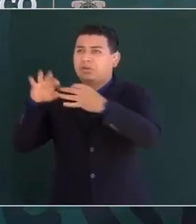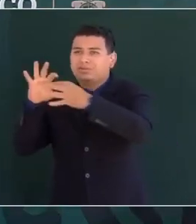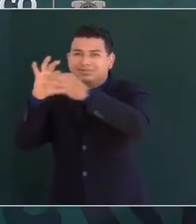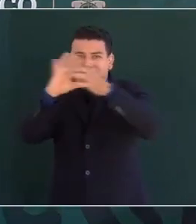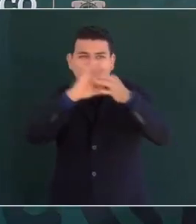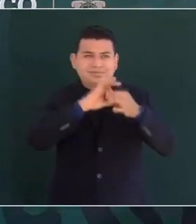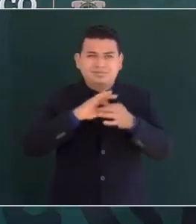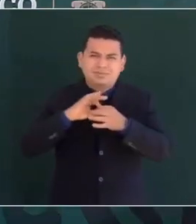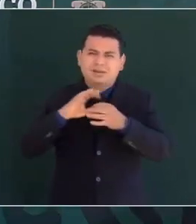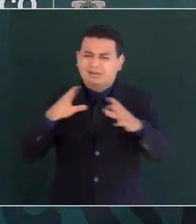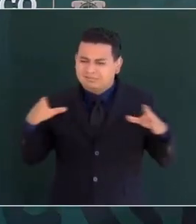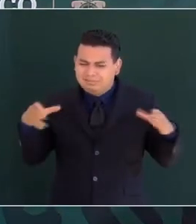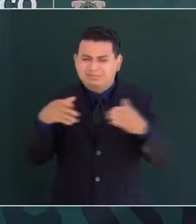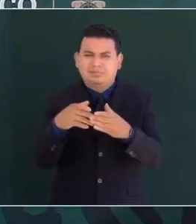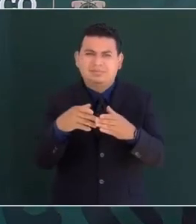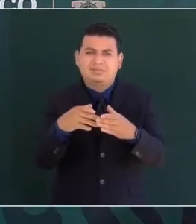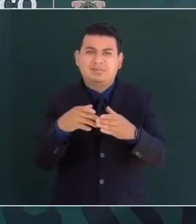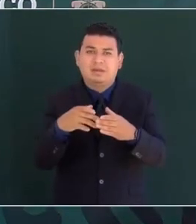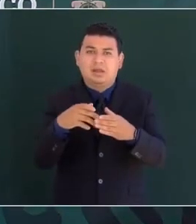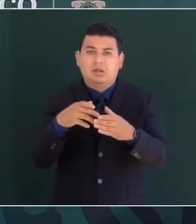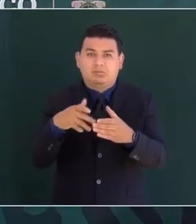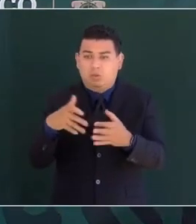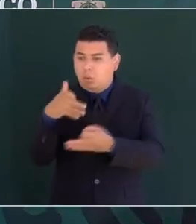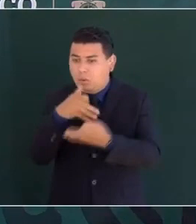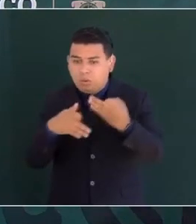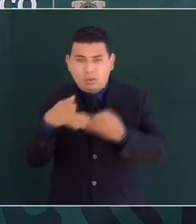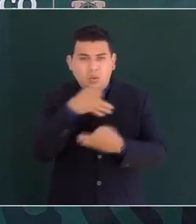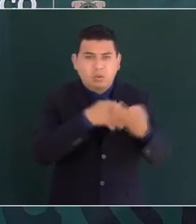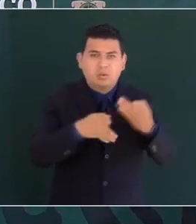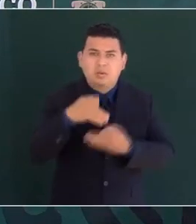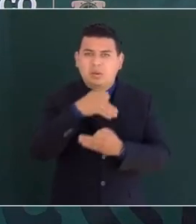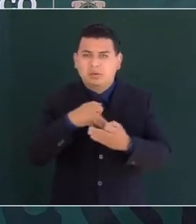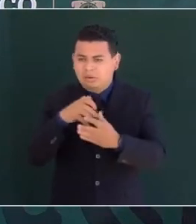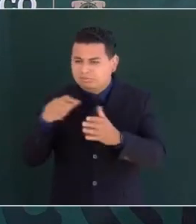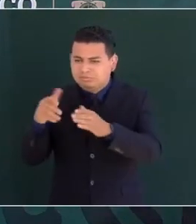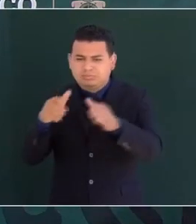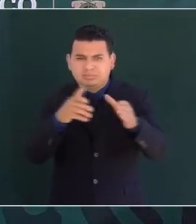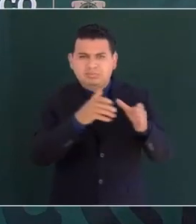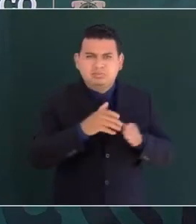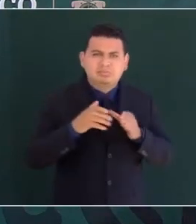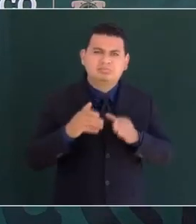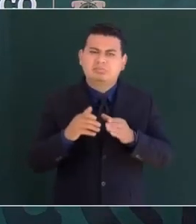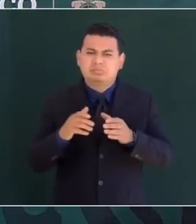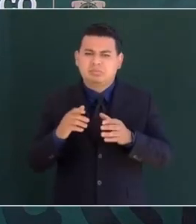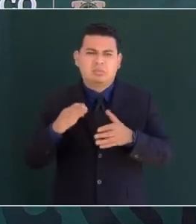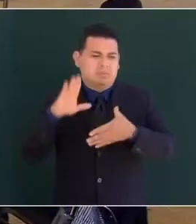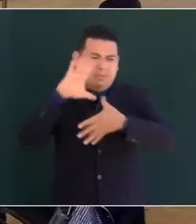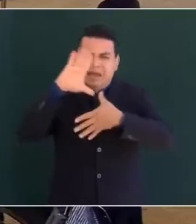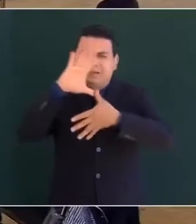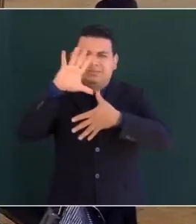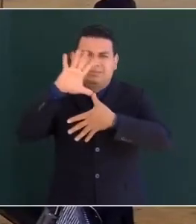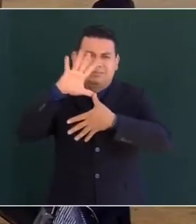y que todas las naciones estén unidas desde Centroamérica.